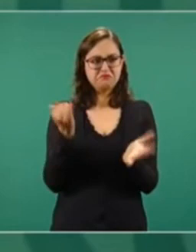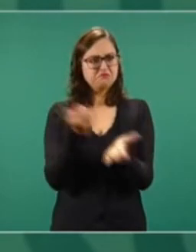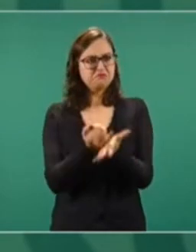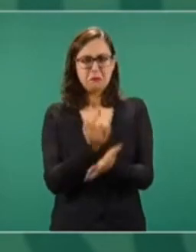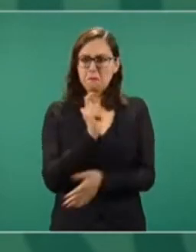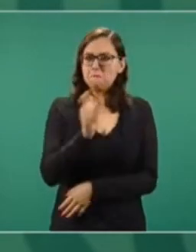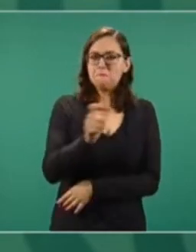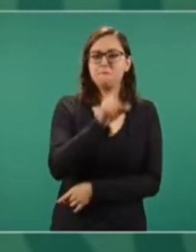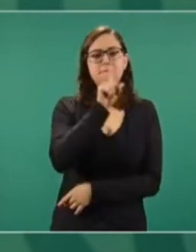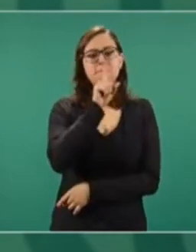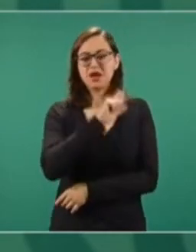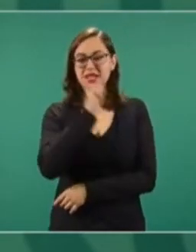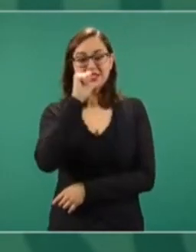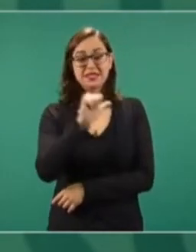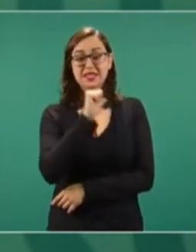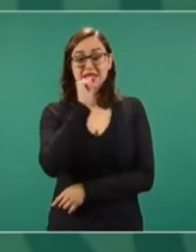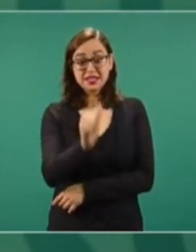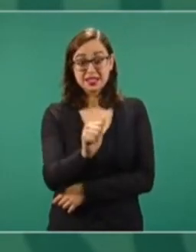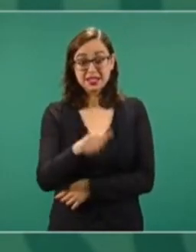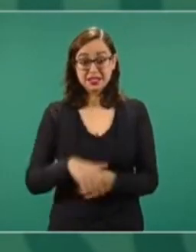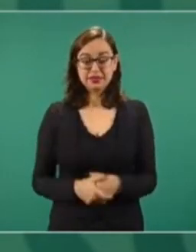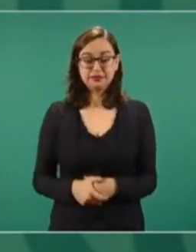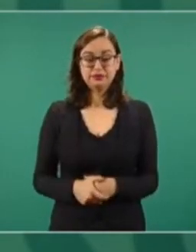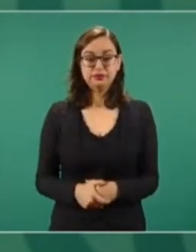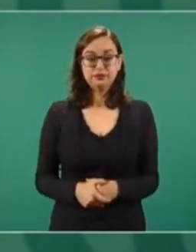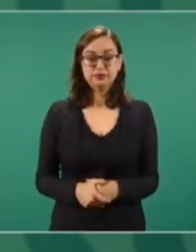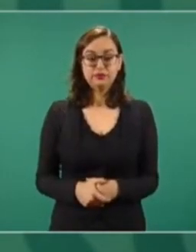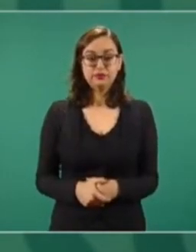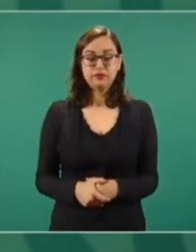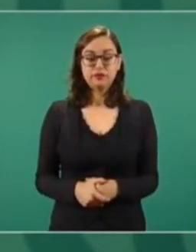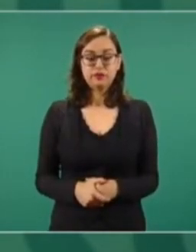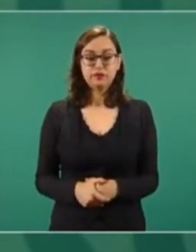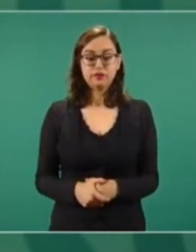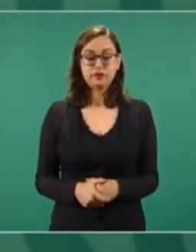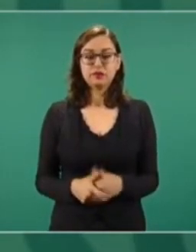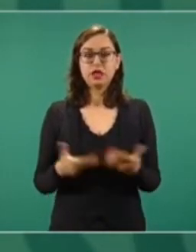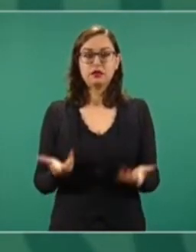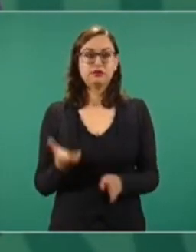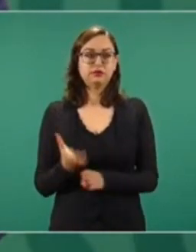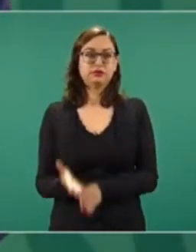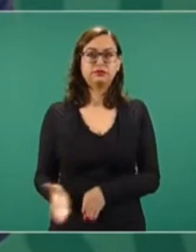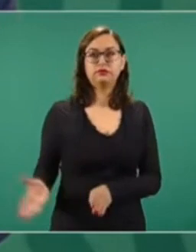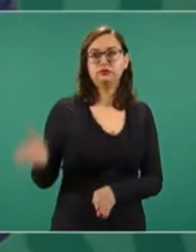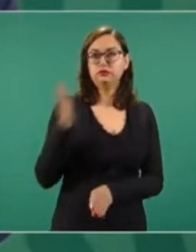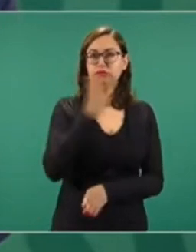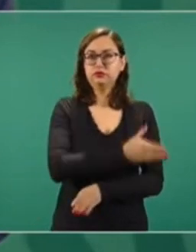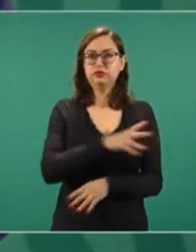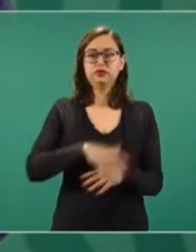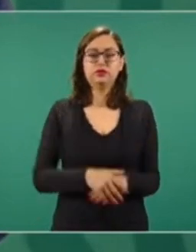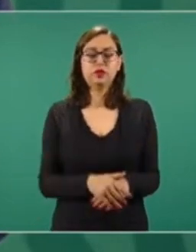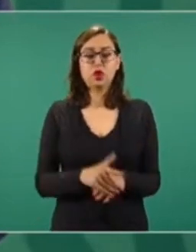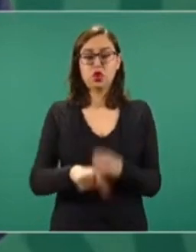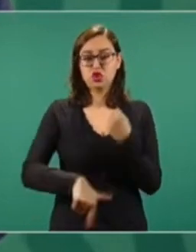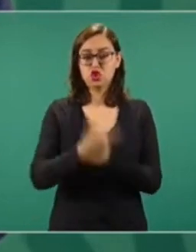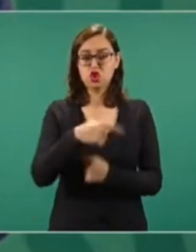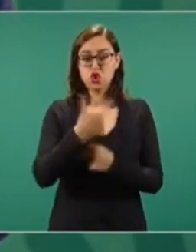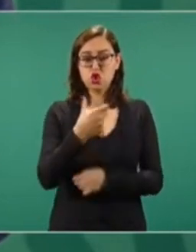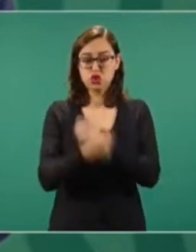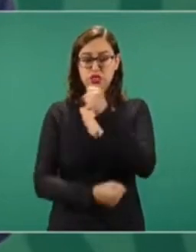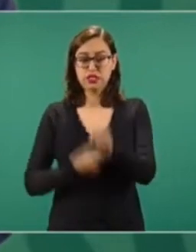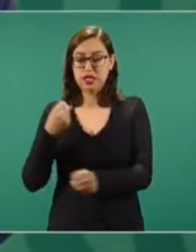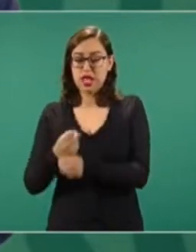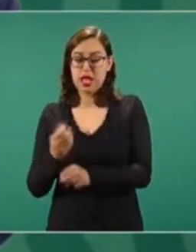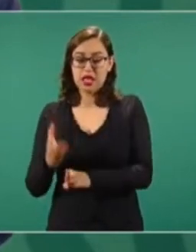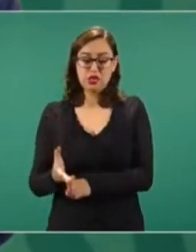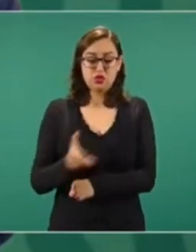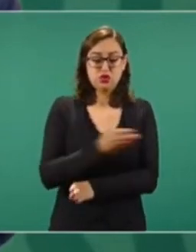En los dos últimos sexenios sólo 58 grandes empresas dejaron de